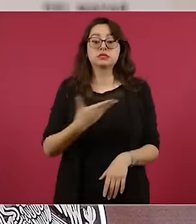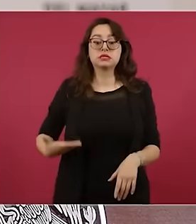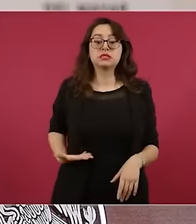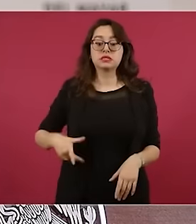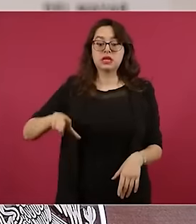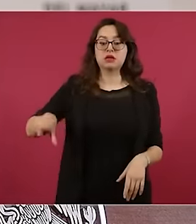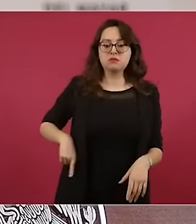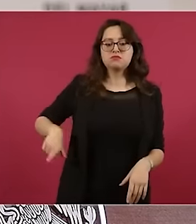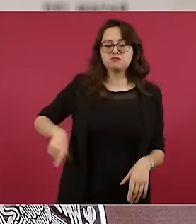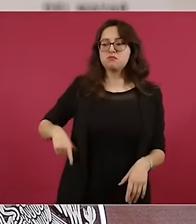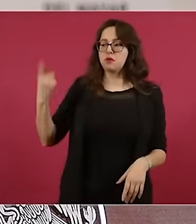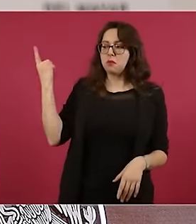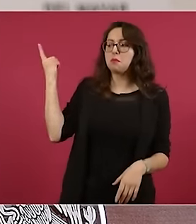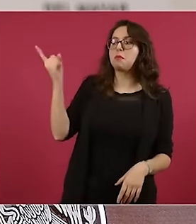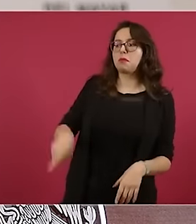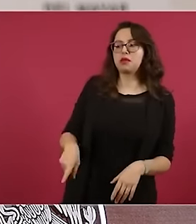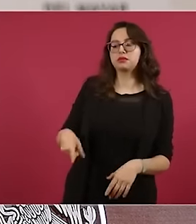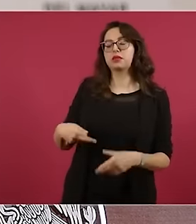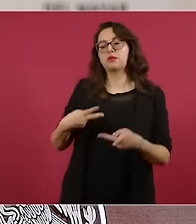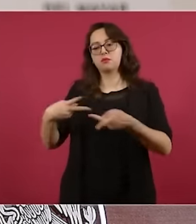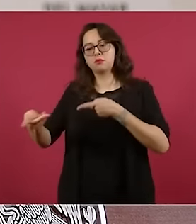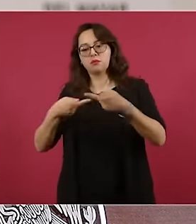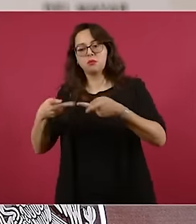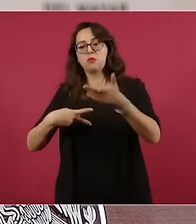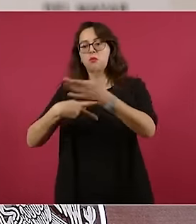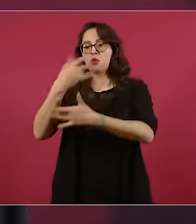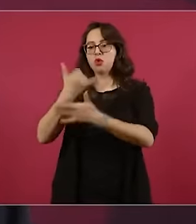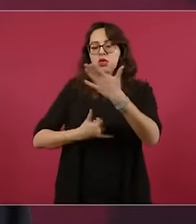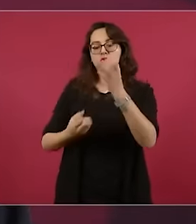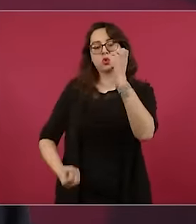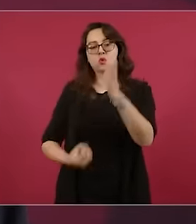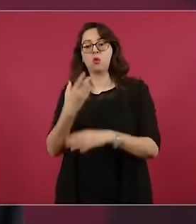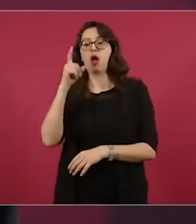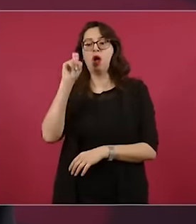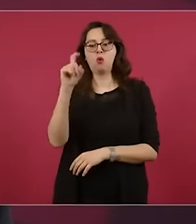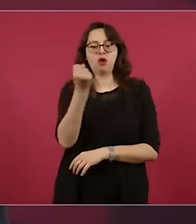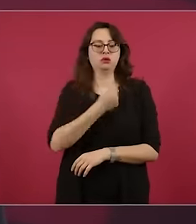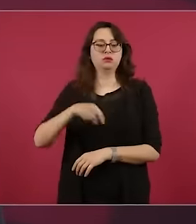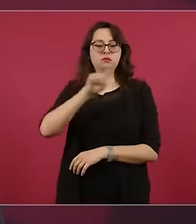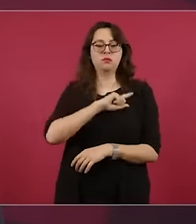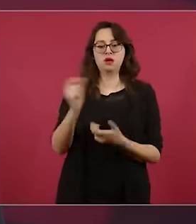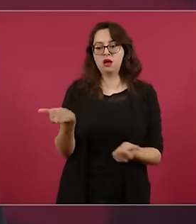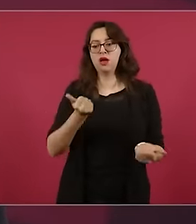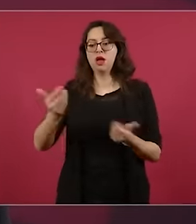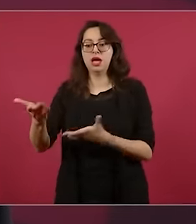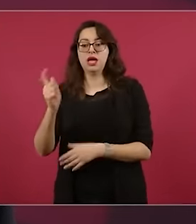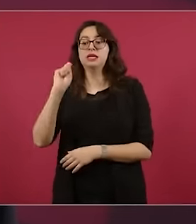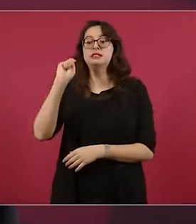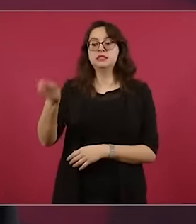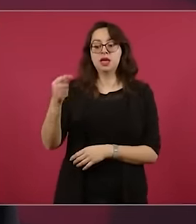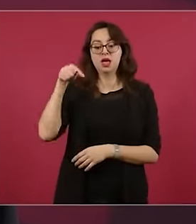instruyó para que se desarrolle y se construya el proyecto Agua Saludable para la Laguna. Con ello, se reemplazará el agua del